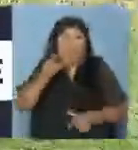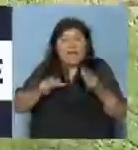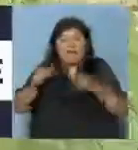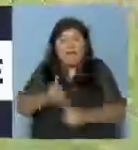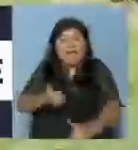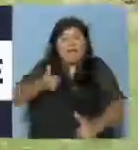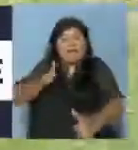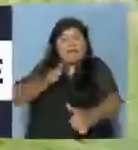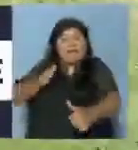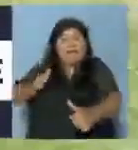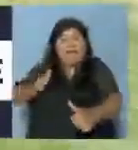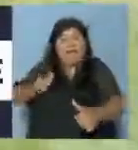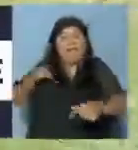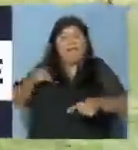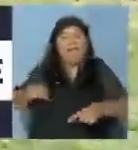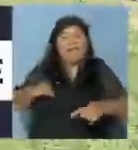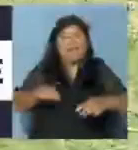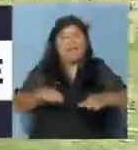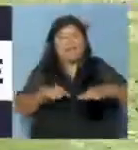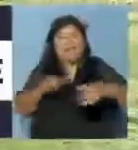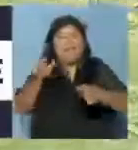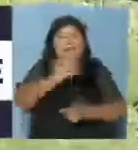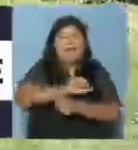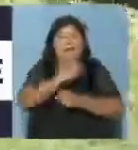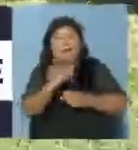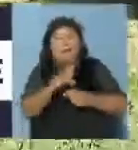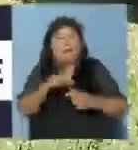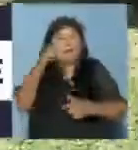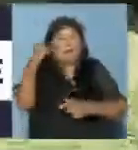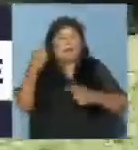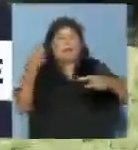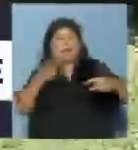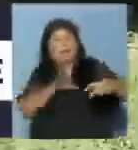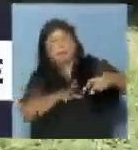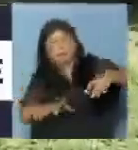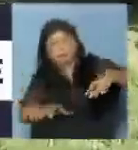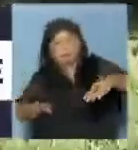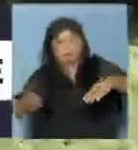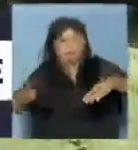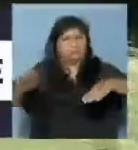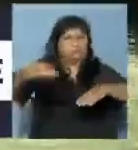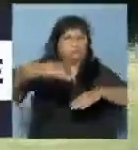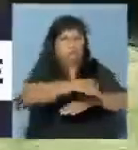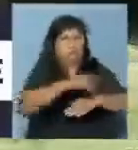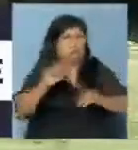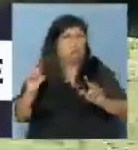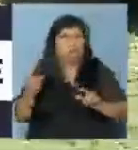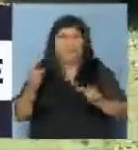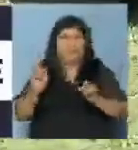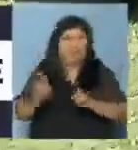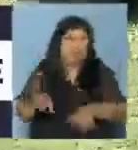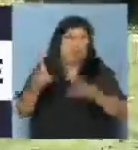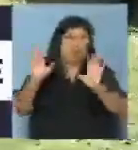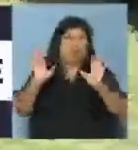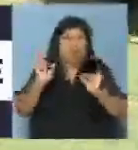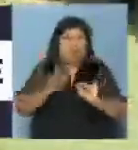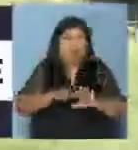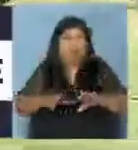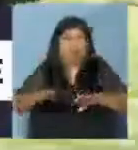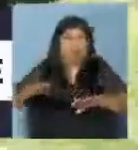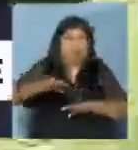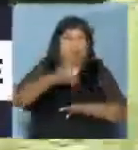habría doblado, girado y quedado en el lugar que ustedes acaban de ver. Ahora se está